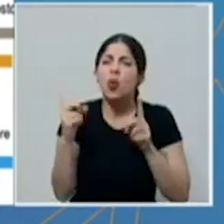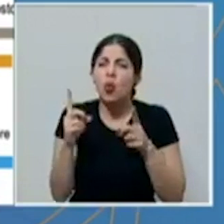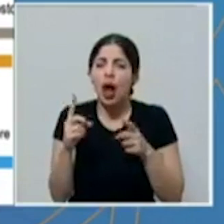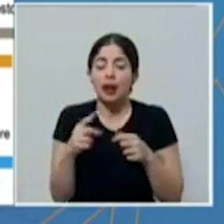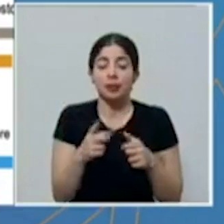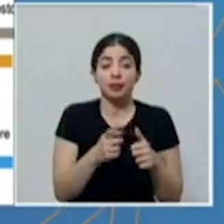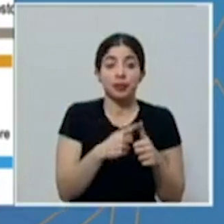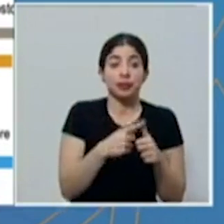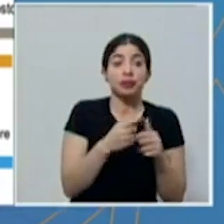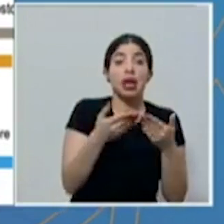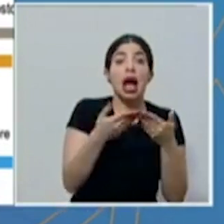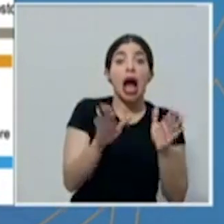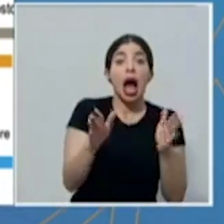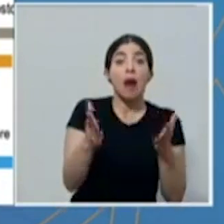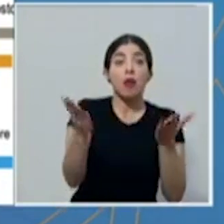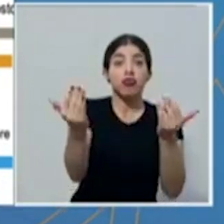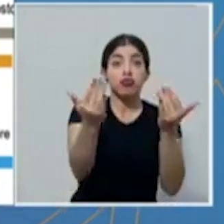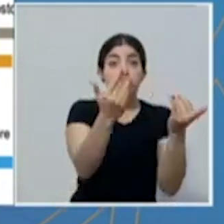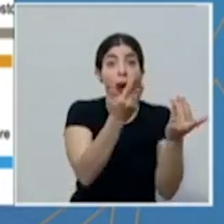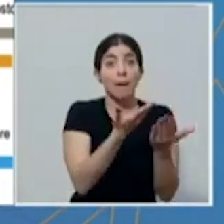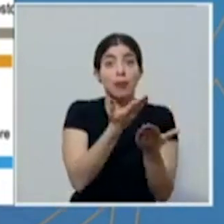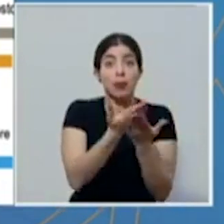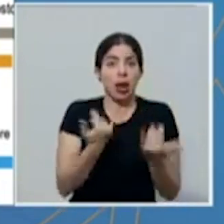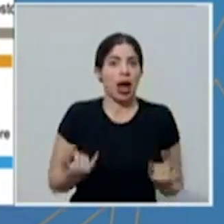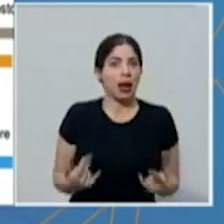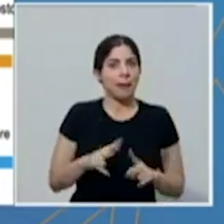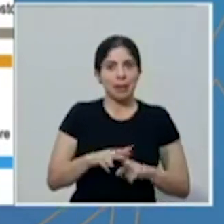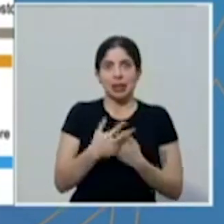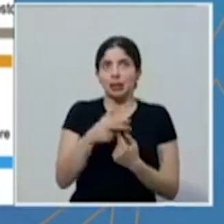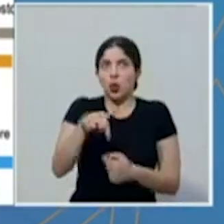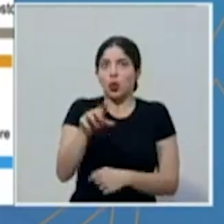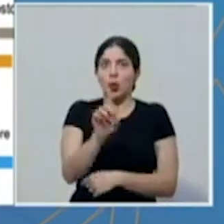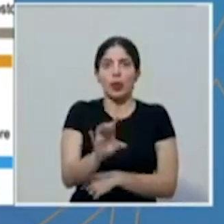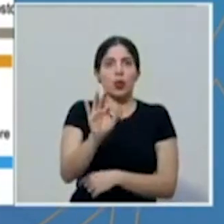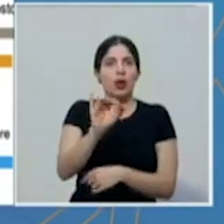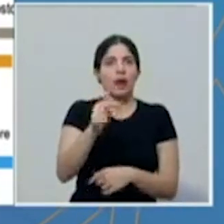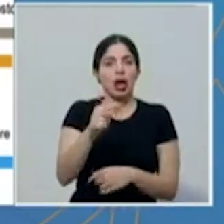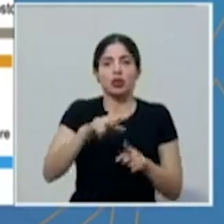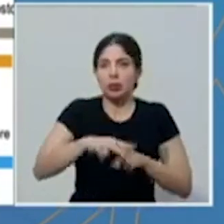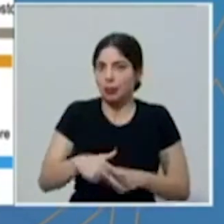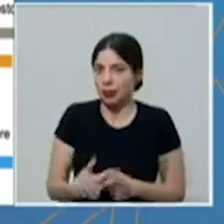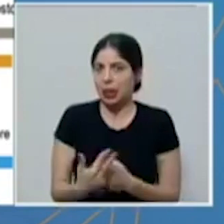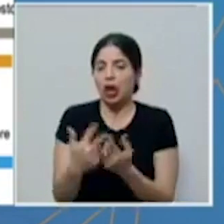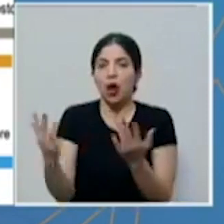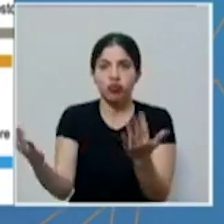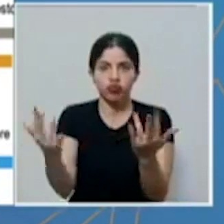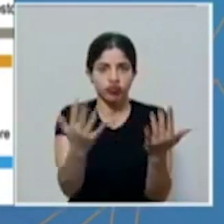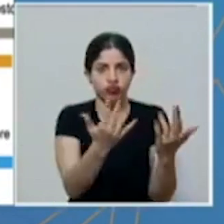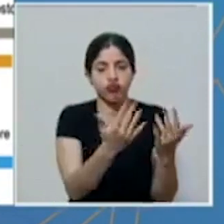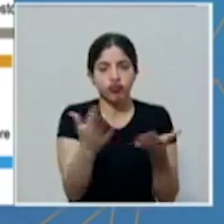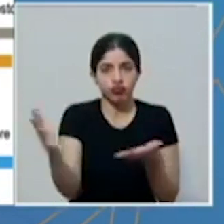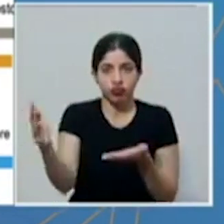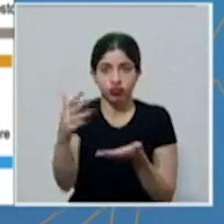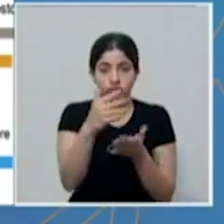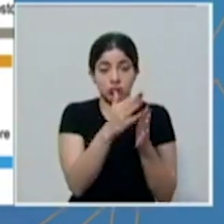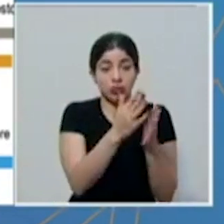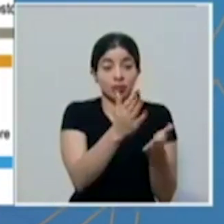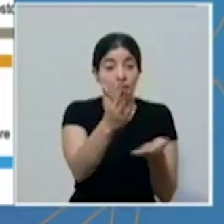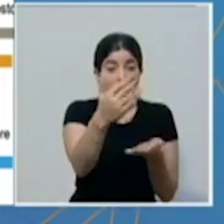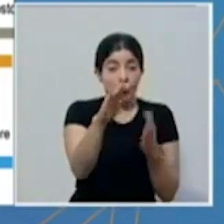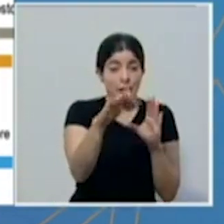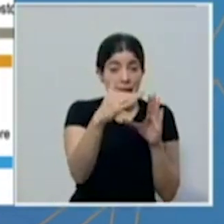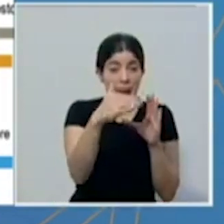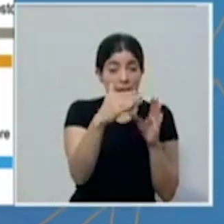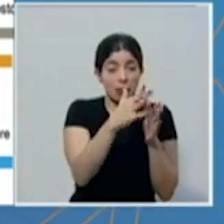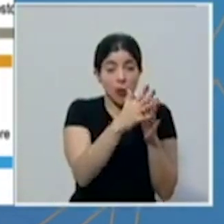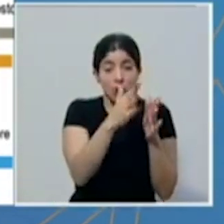apertura para recibir propuestas se inicia a partir de este momento, domingo 9 de agosto. El cierre del proceso de recepción de